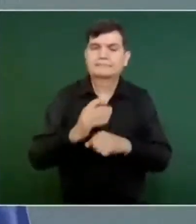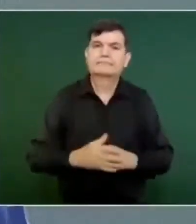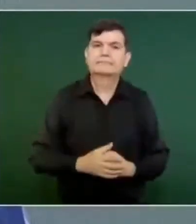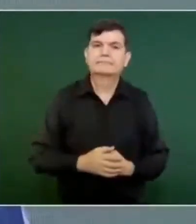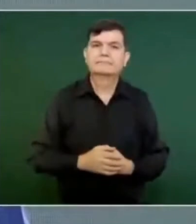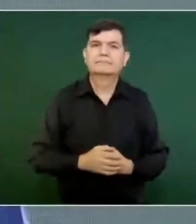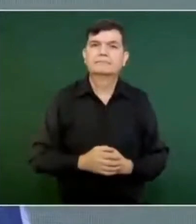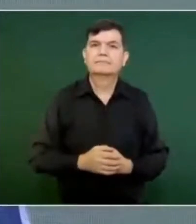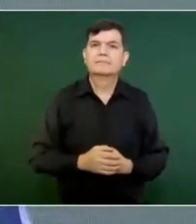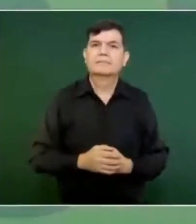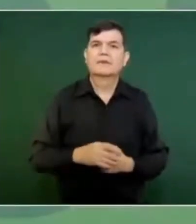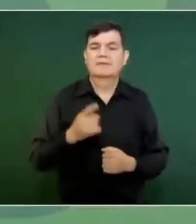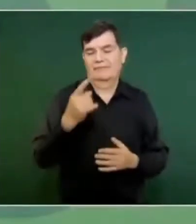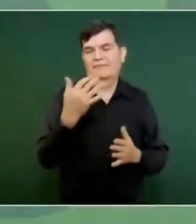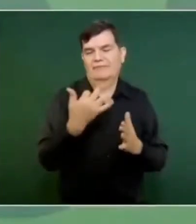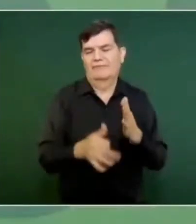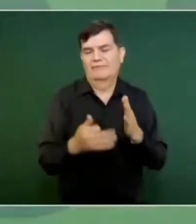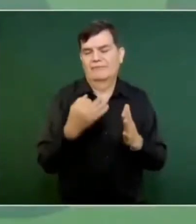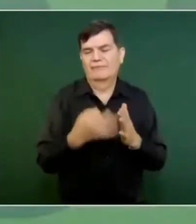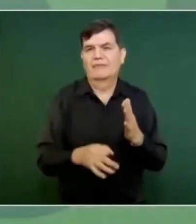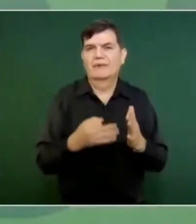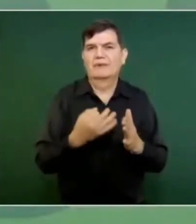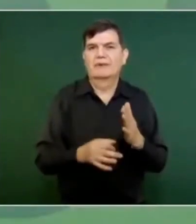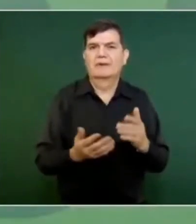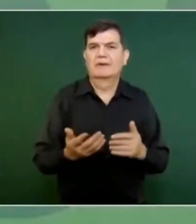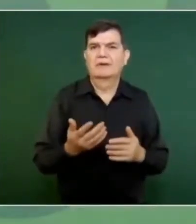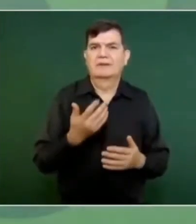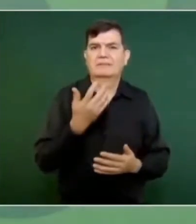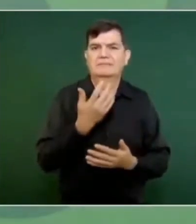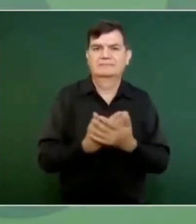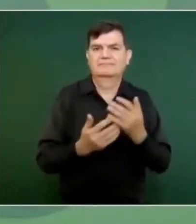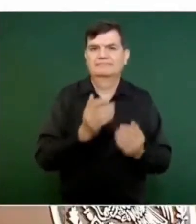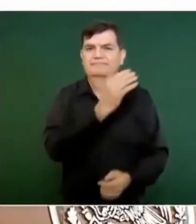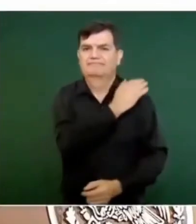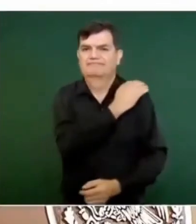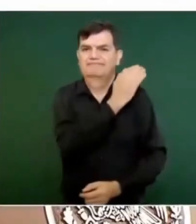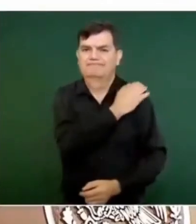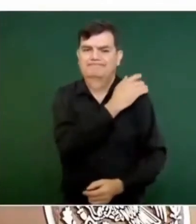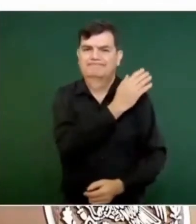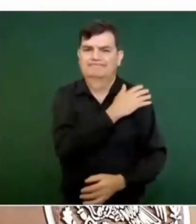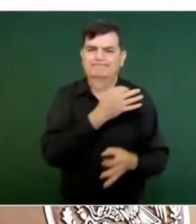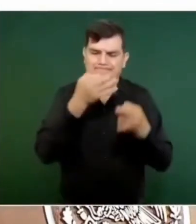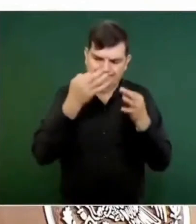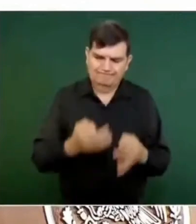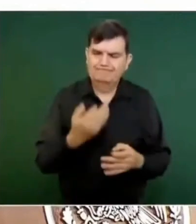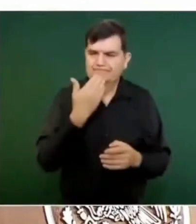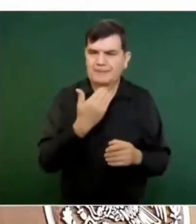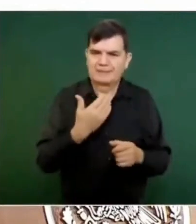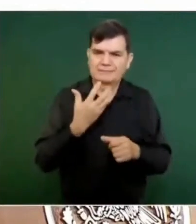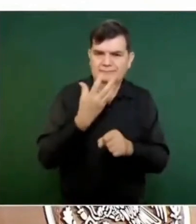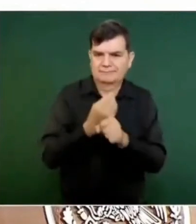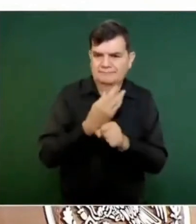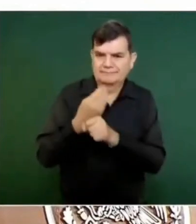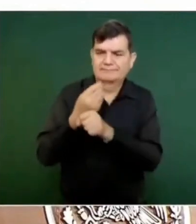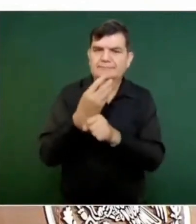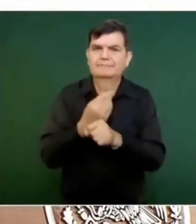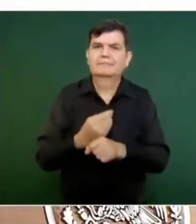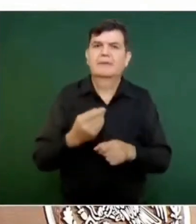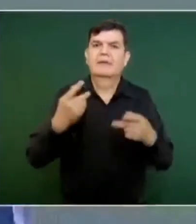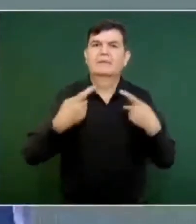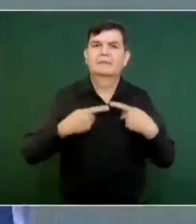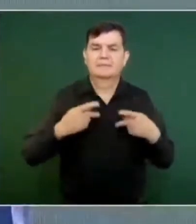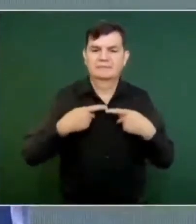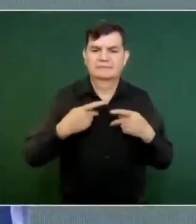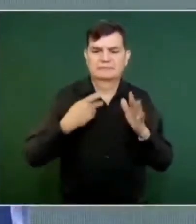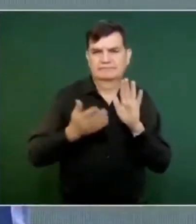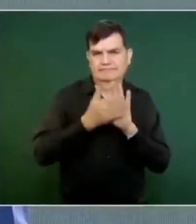sí nos falta mano de obra calificada, trabajadores de la